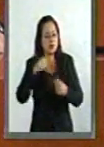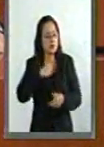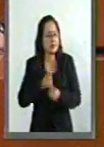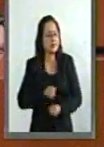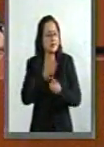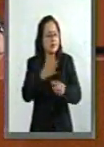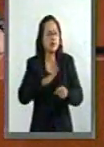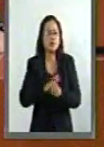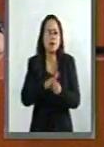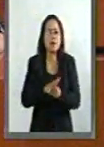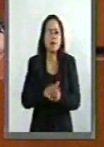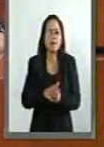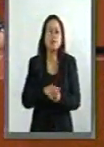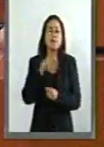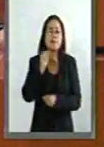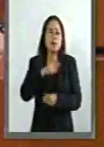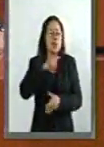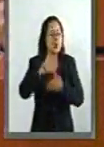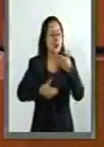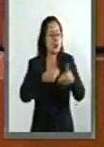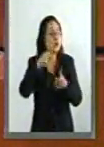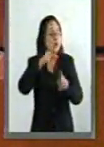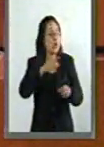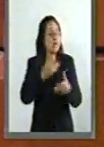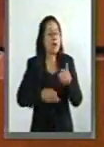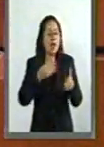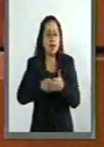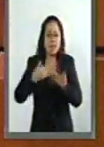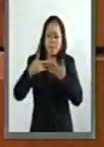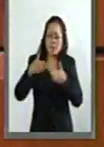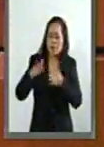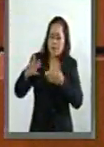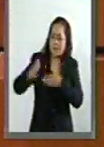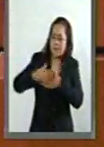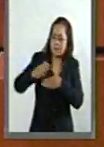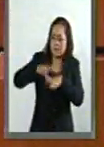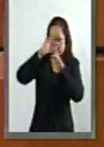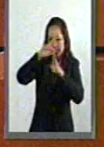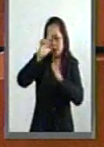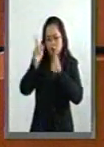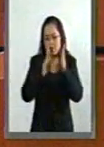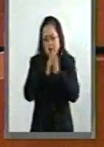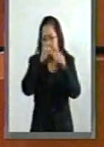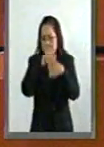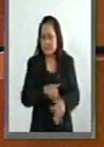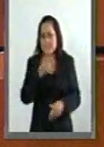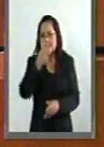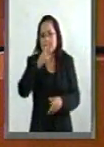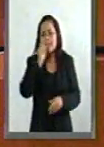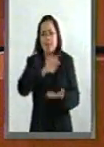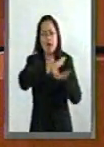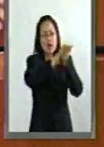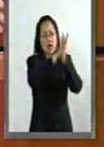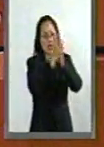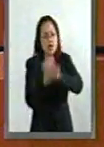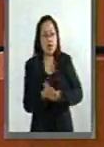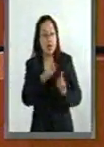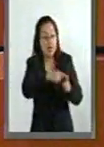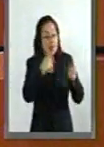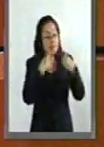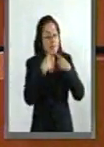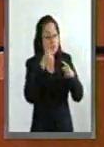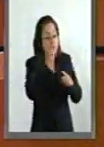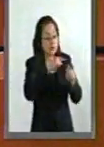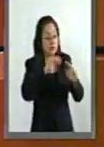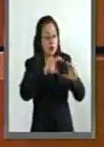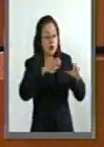durante todo este proceso la necesidad de apertura y el respeto a la legalidad, así como transitar de la discusión de las